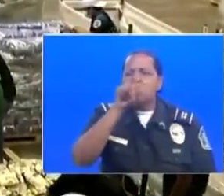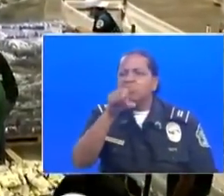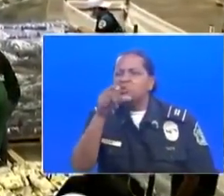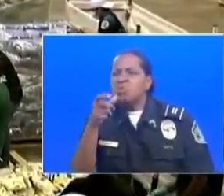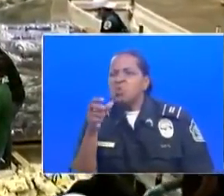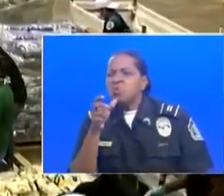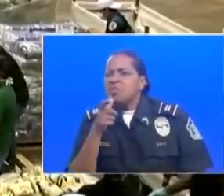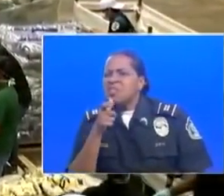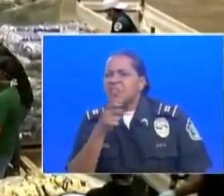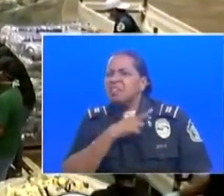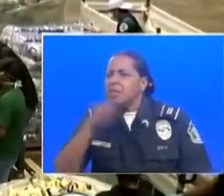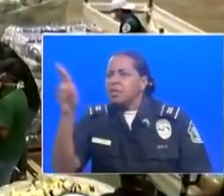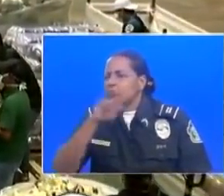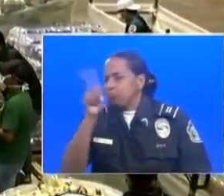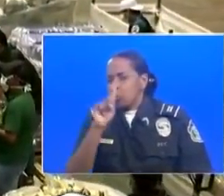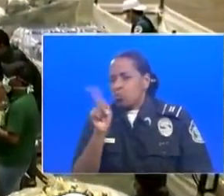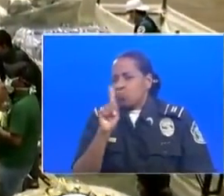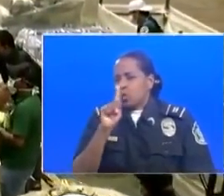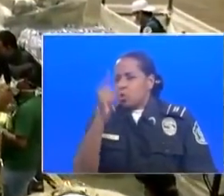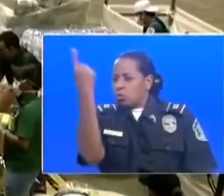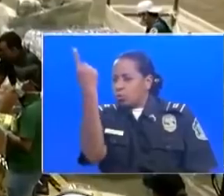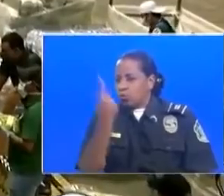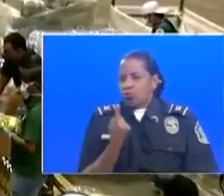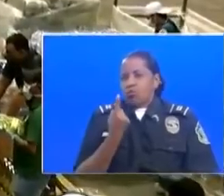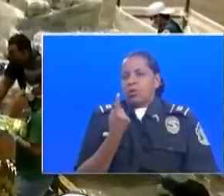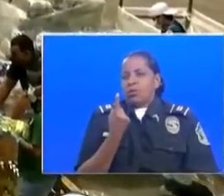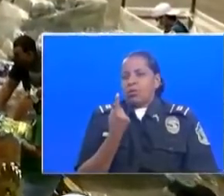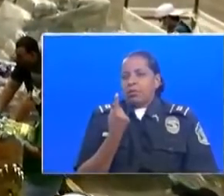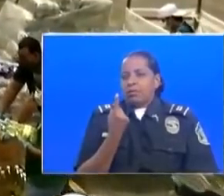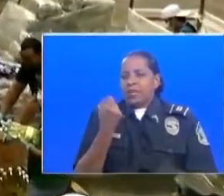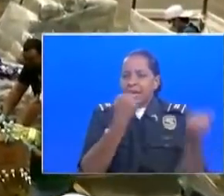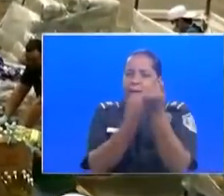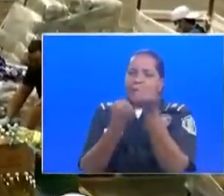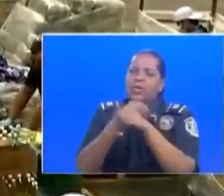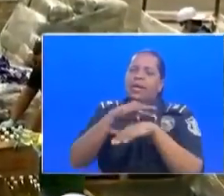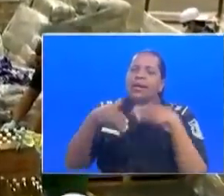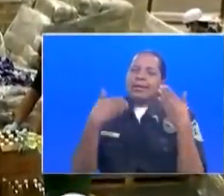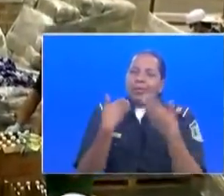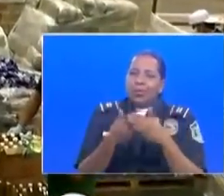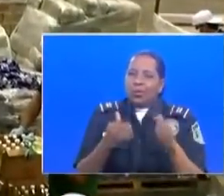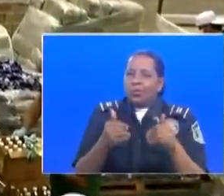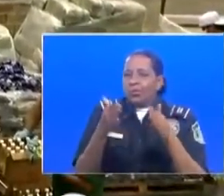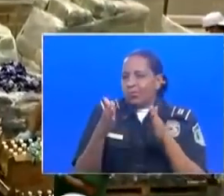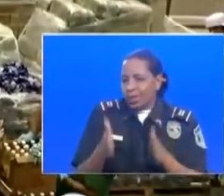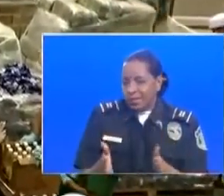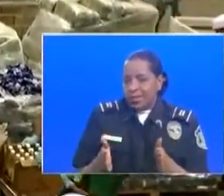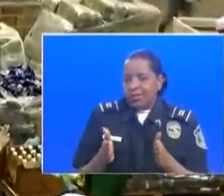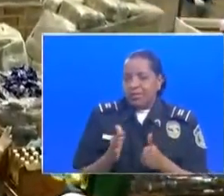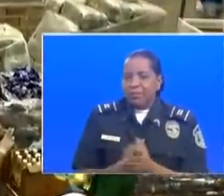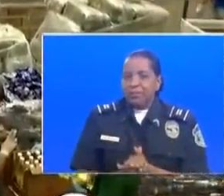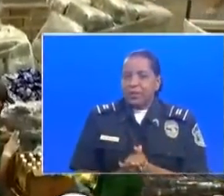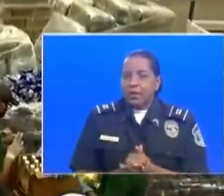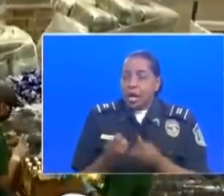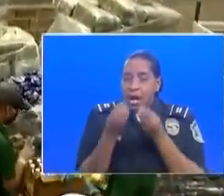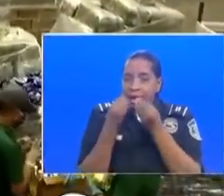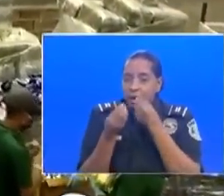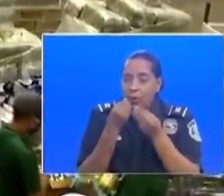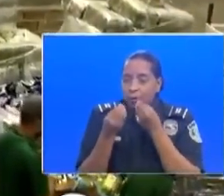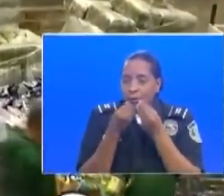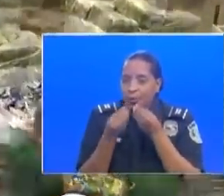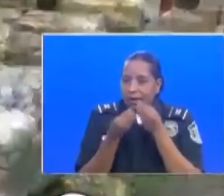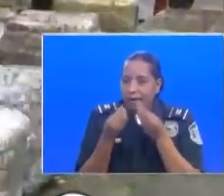porque todos somos para todos. Y así, así gale a sus millones de panameños la comida para